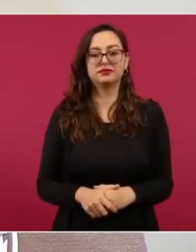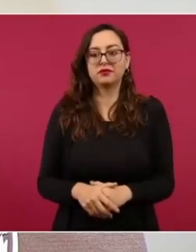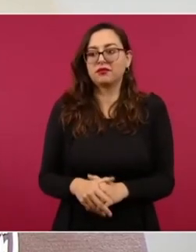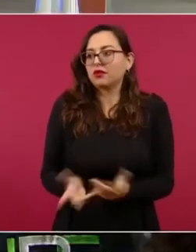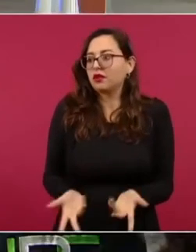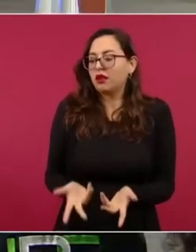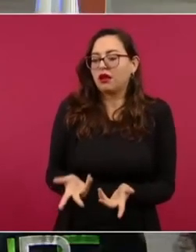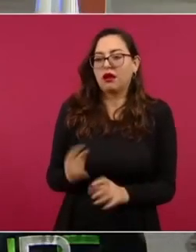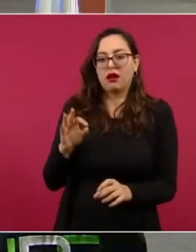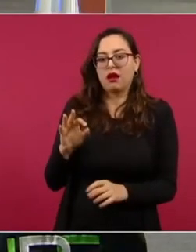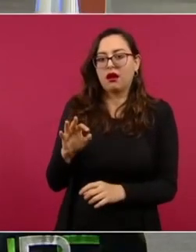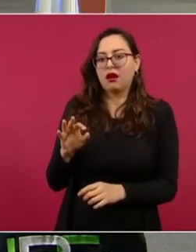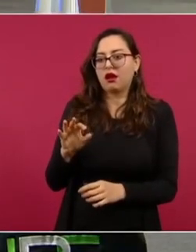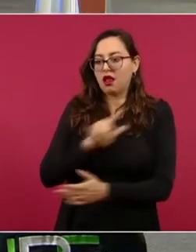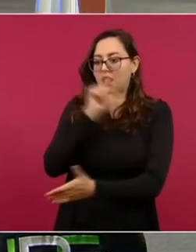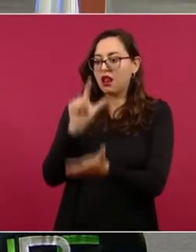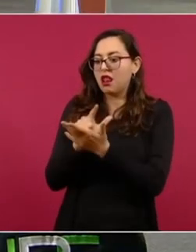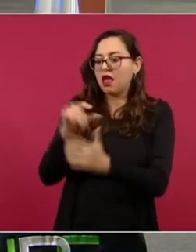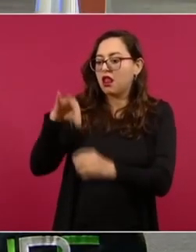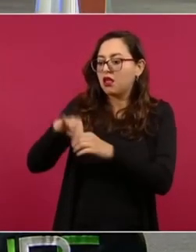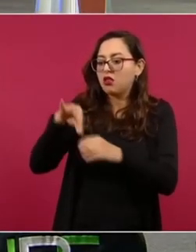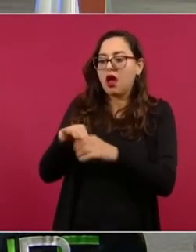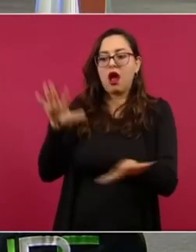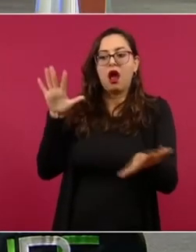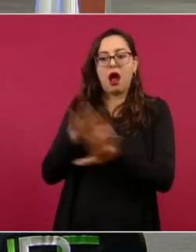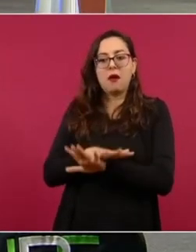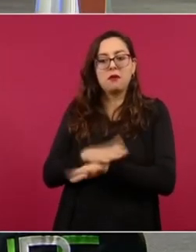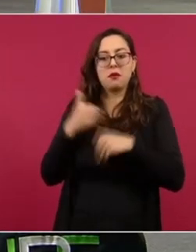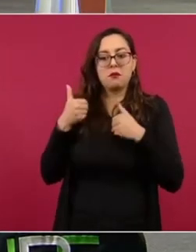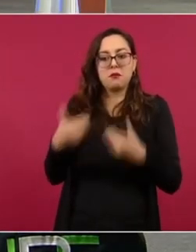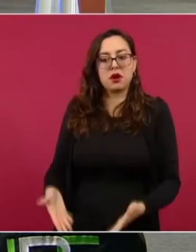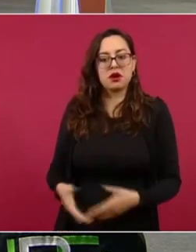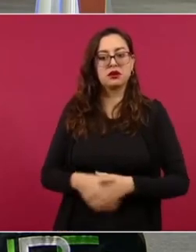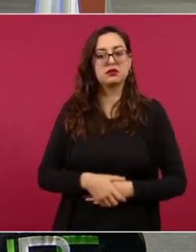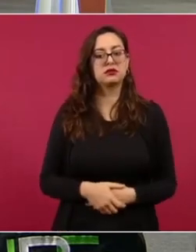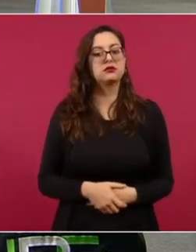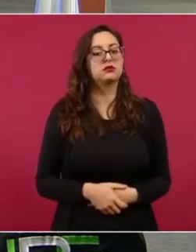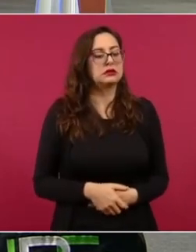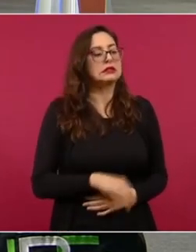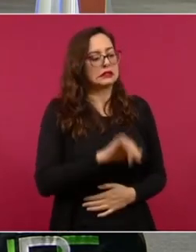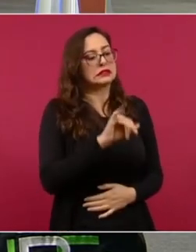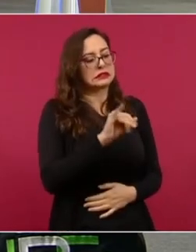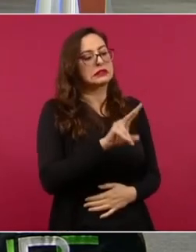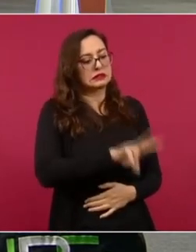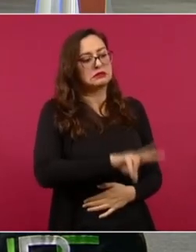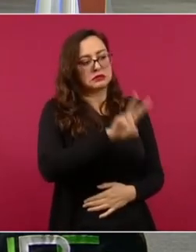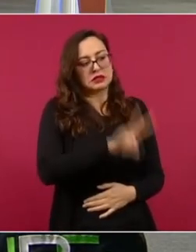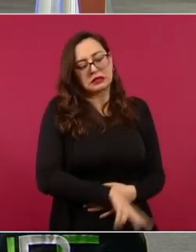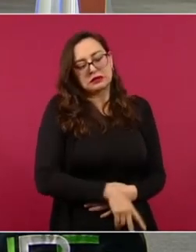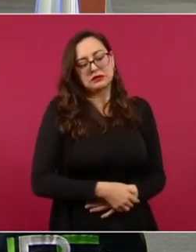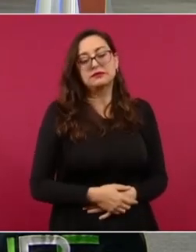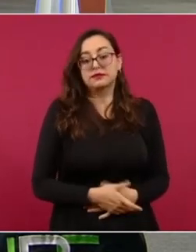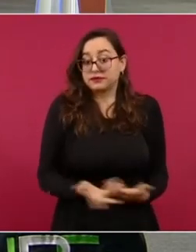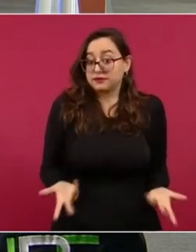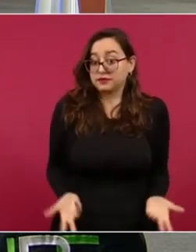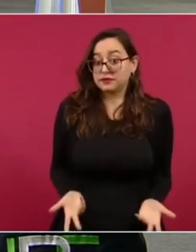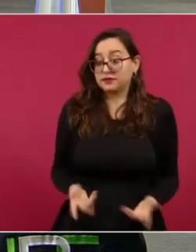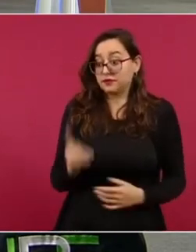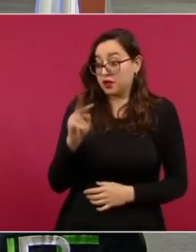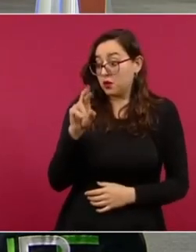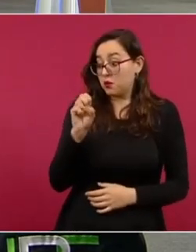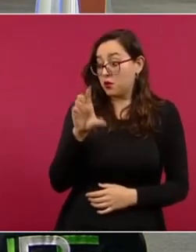reforma electoral, digo, la ley electoral? Sí, una postura del organismo, Sí, sí, sí, sí, sí, sí, pero en proceso.